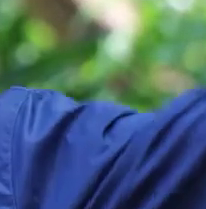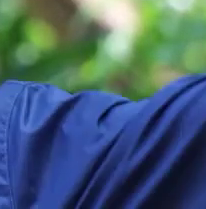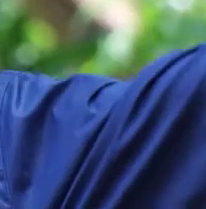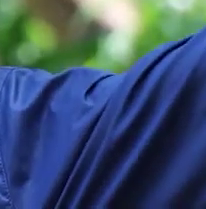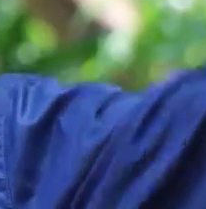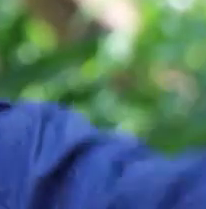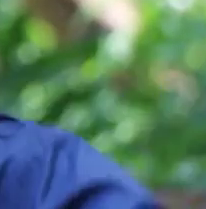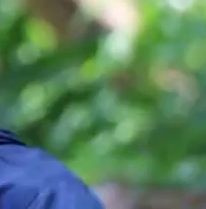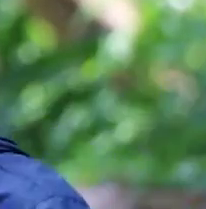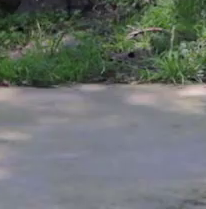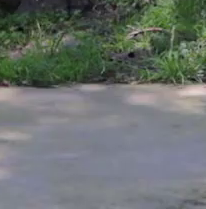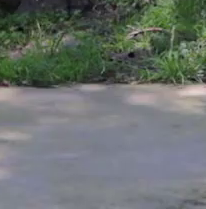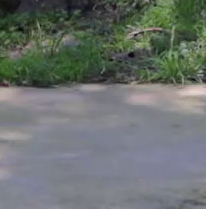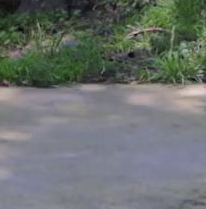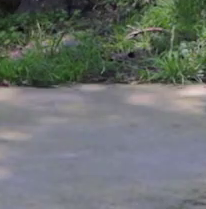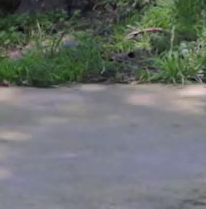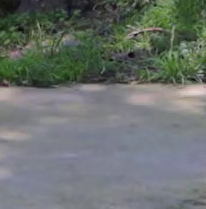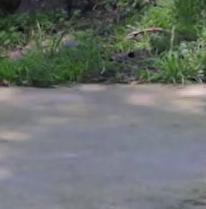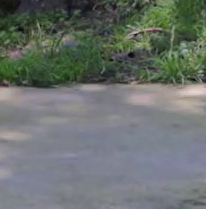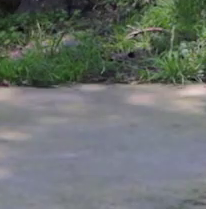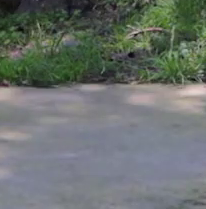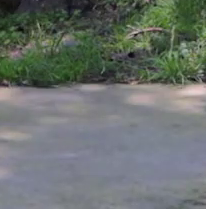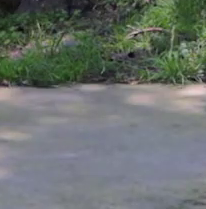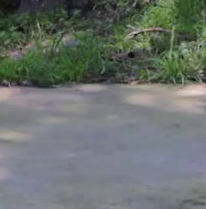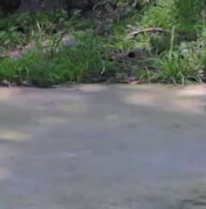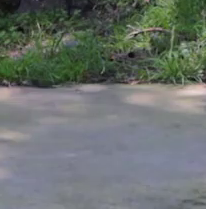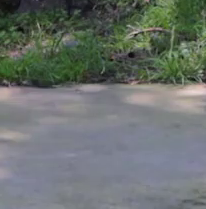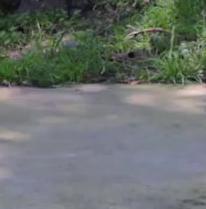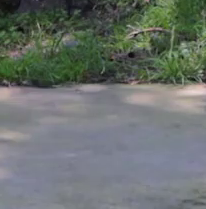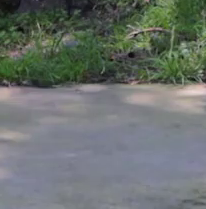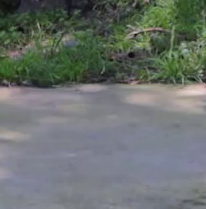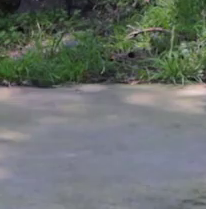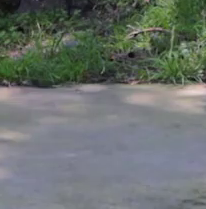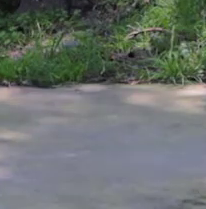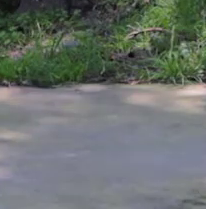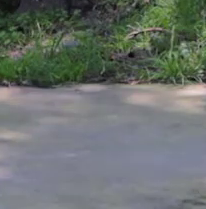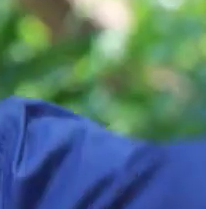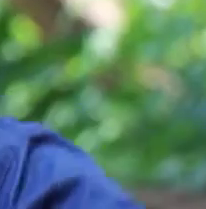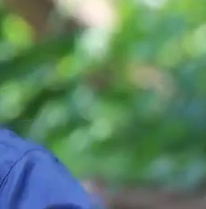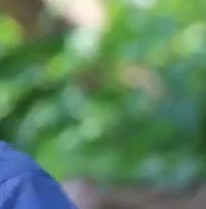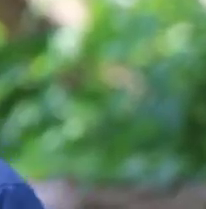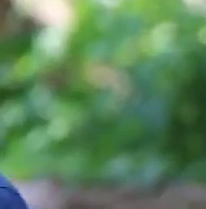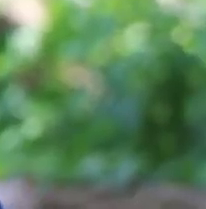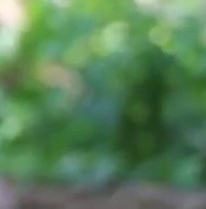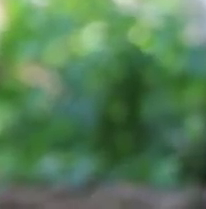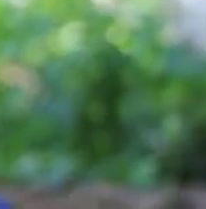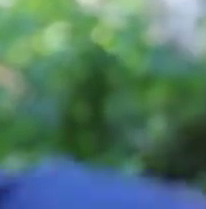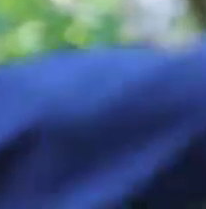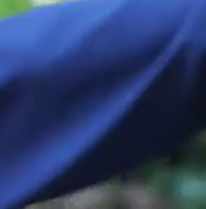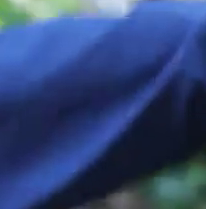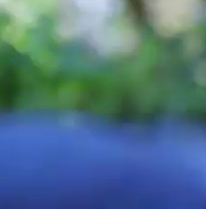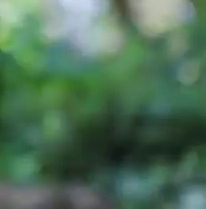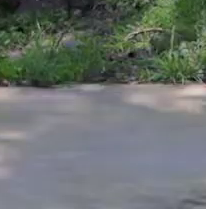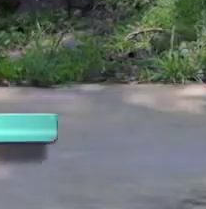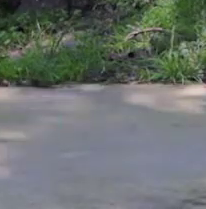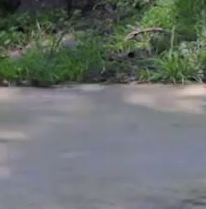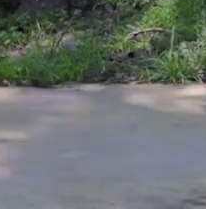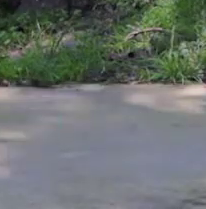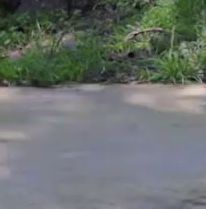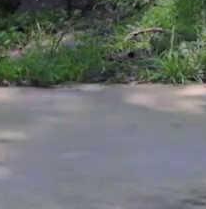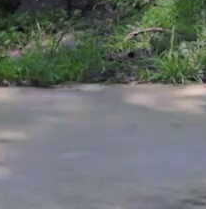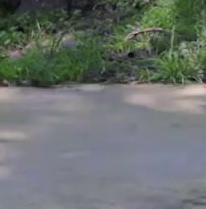lateralmente. Muy bien. A la altura de los hombros. Bien. Exactamente ahí. Está bien hecho. Jair.